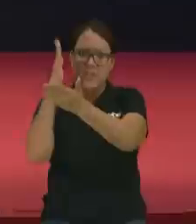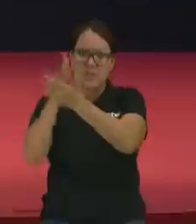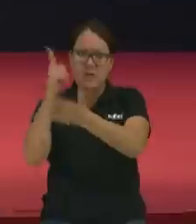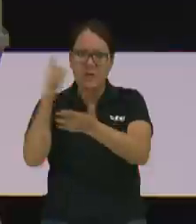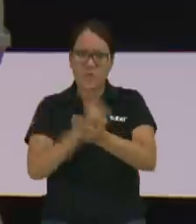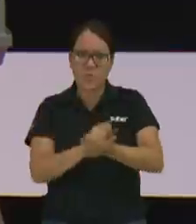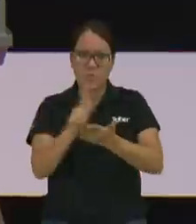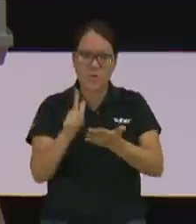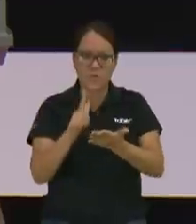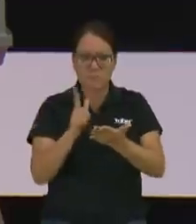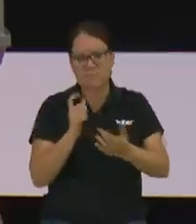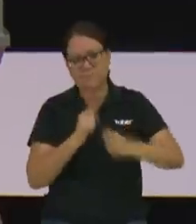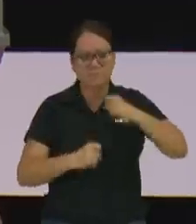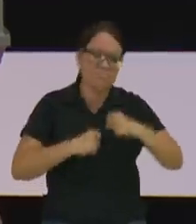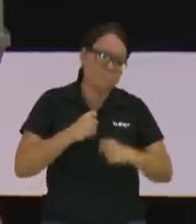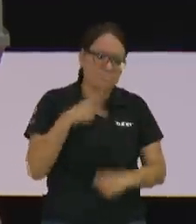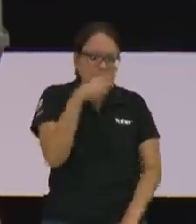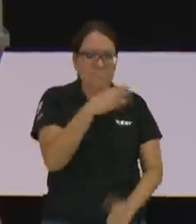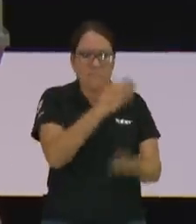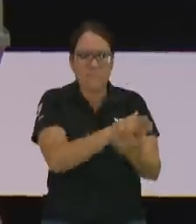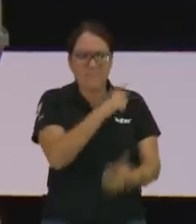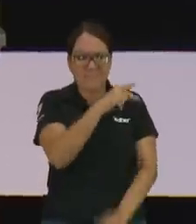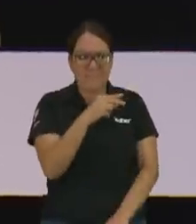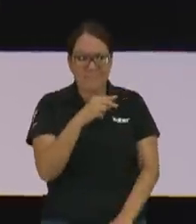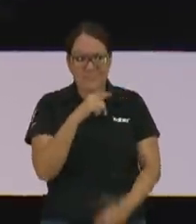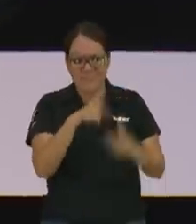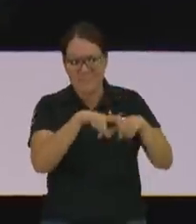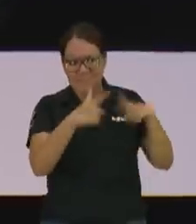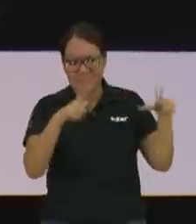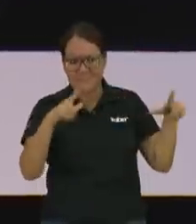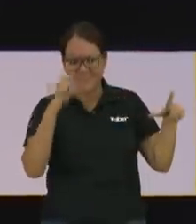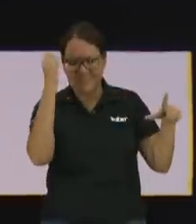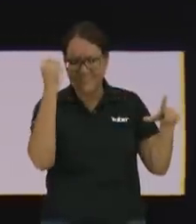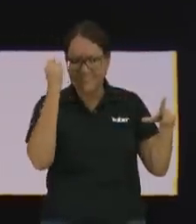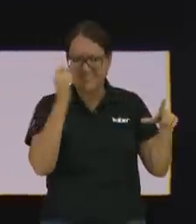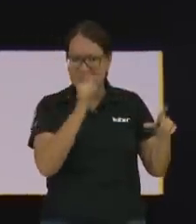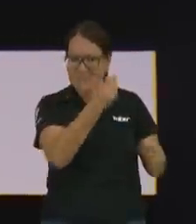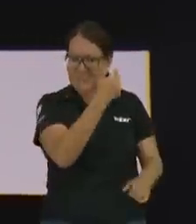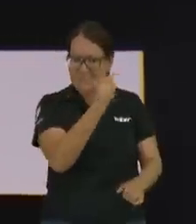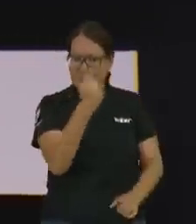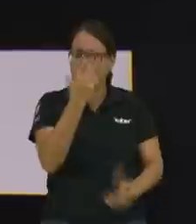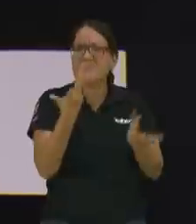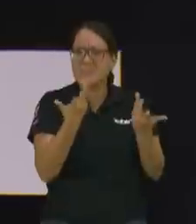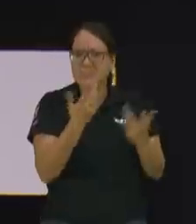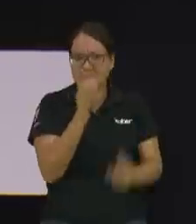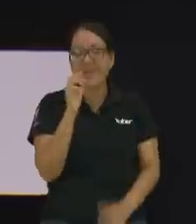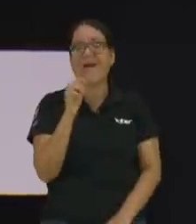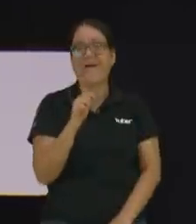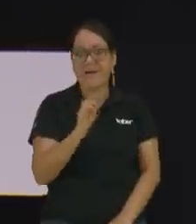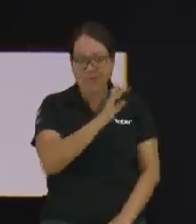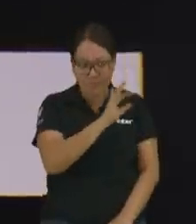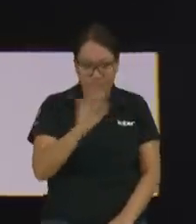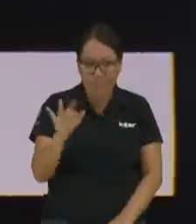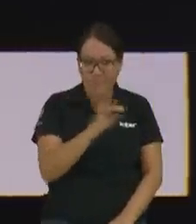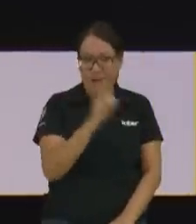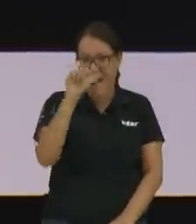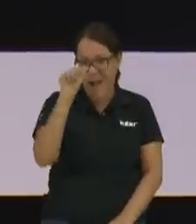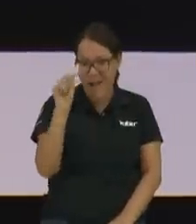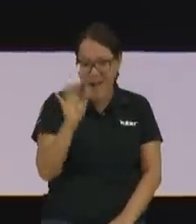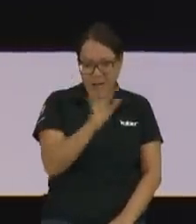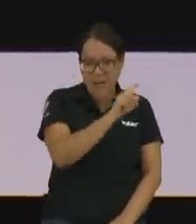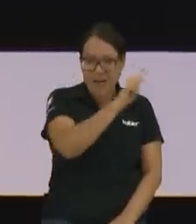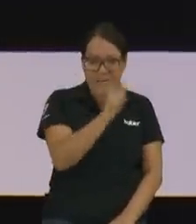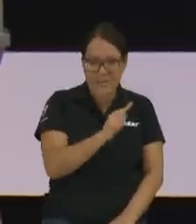escuela y para poder aprender el idioma, lo primero que nos enseñaron fue el abecedario. Y para poderlo hacer,